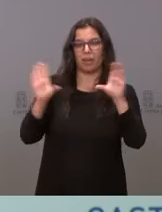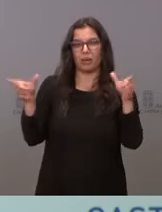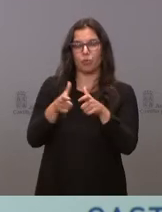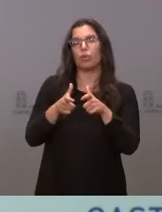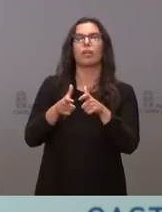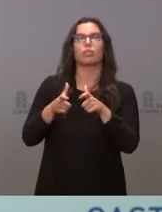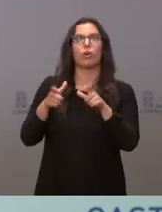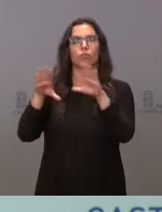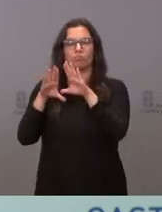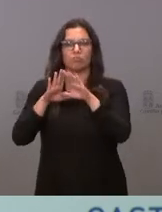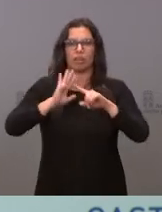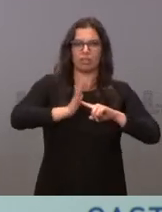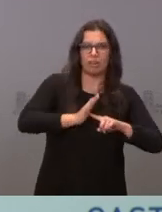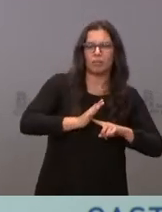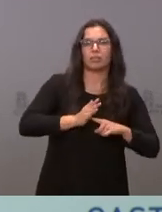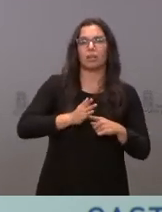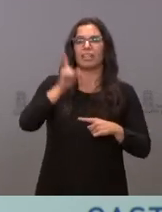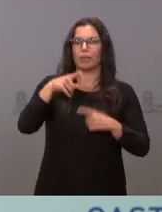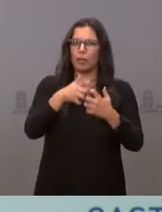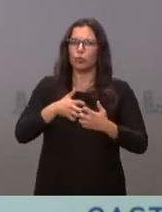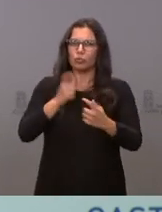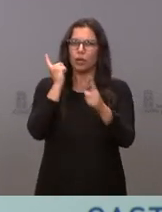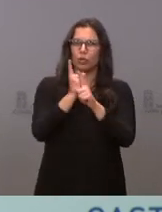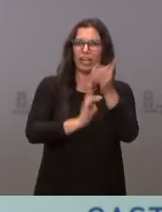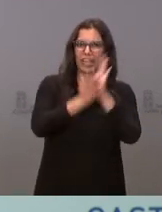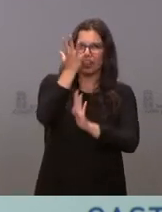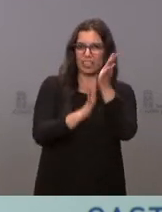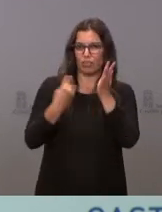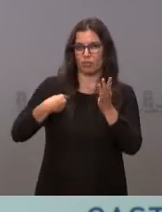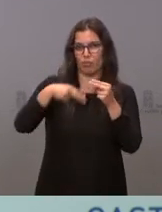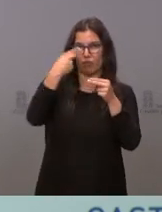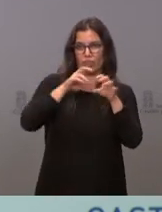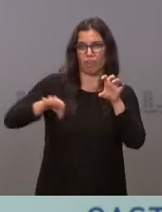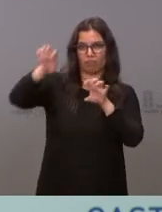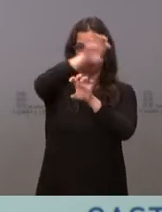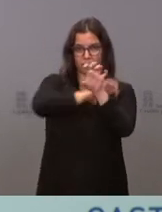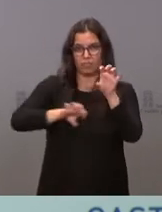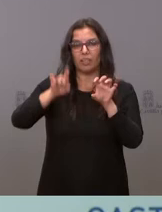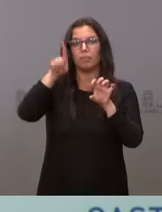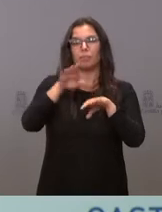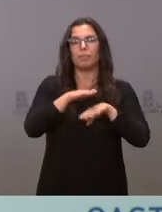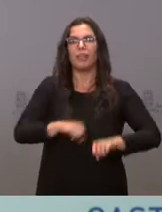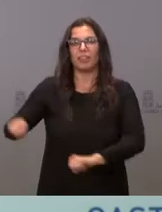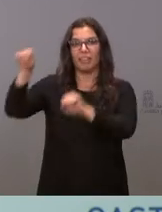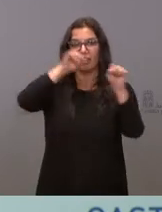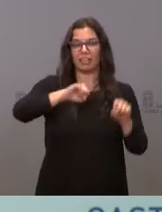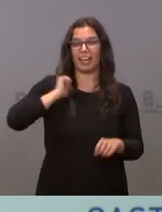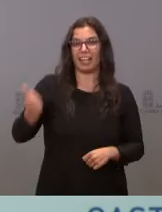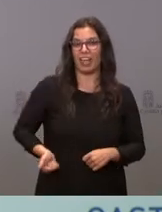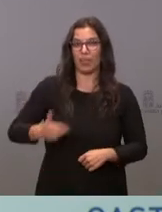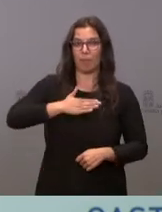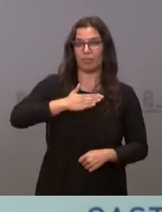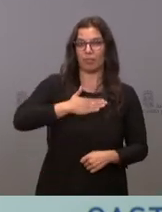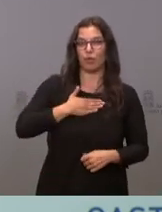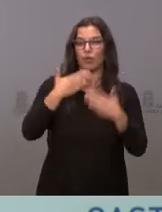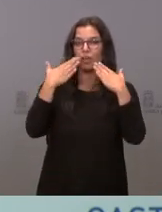y La Mancha. También para luchar contra los incendios, con las comunidades limítrofes, para defender nuestra riqueza patrimonial, con el